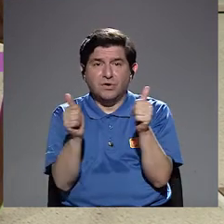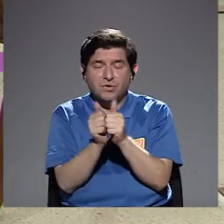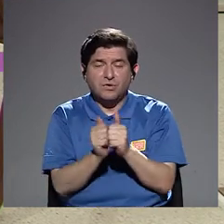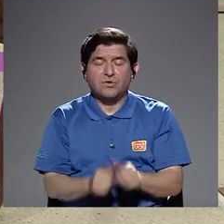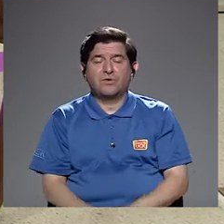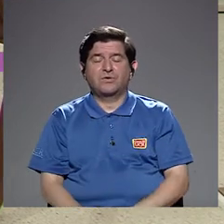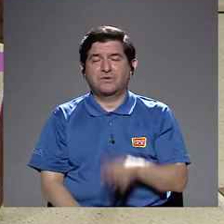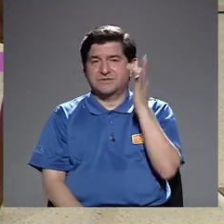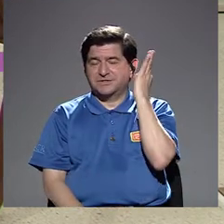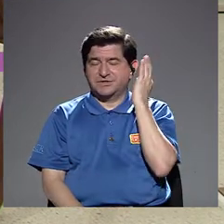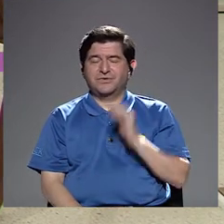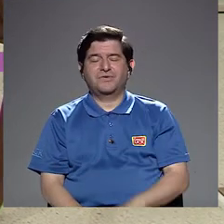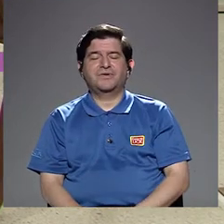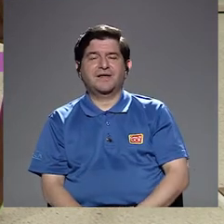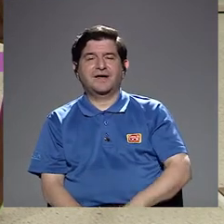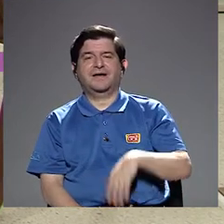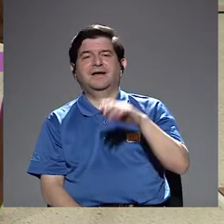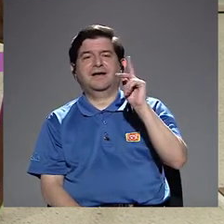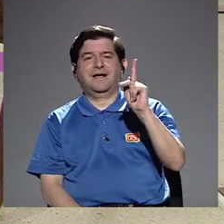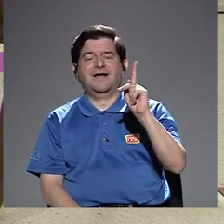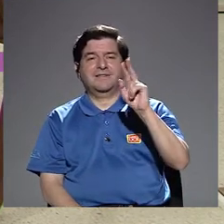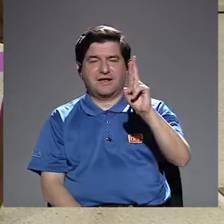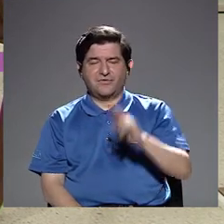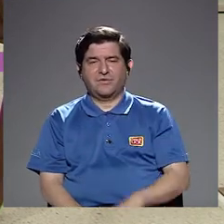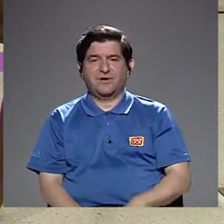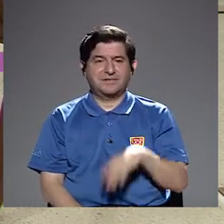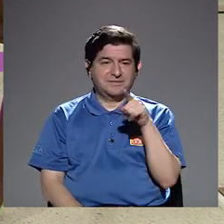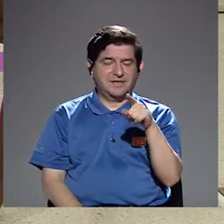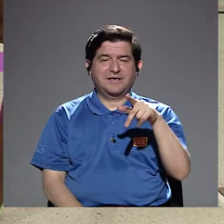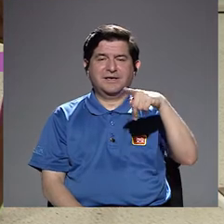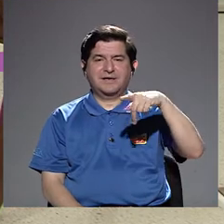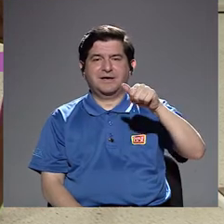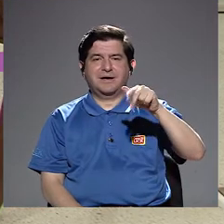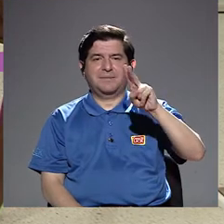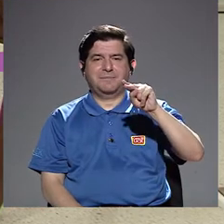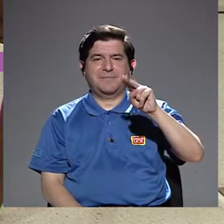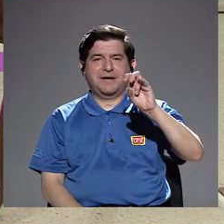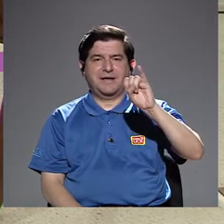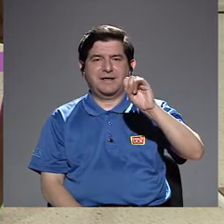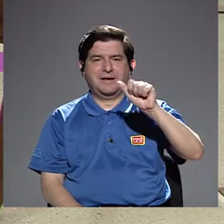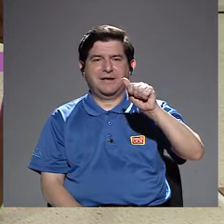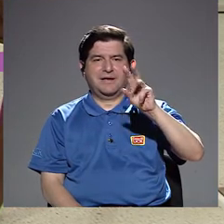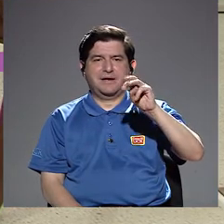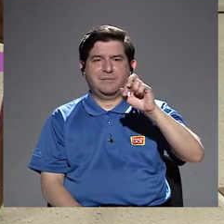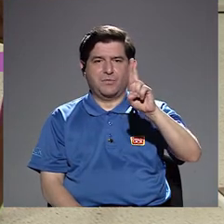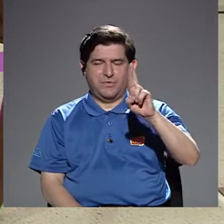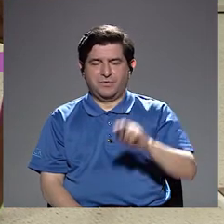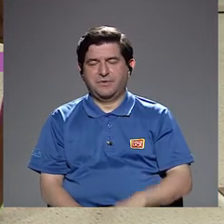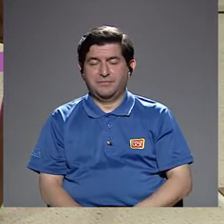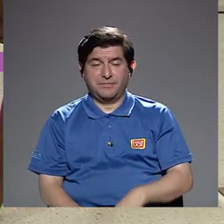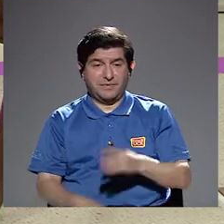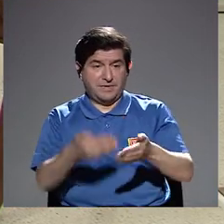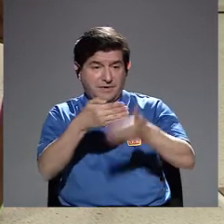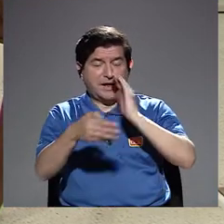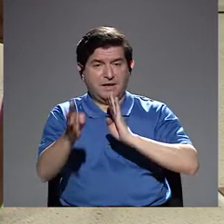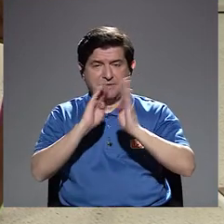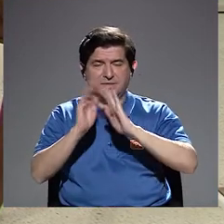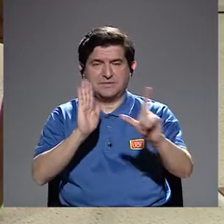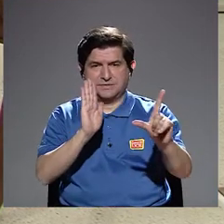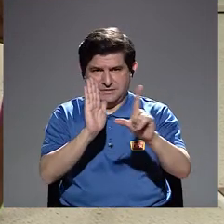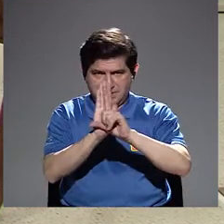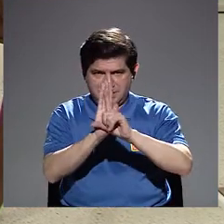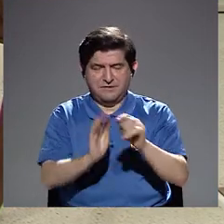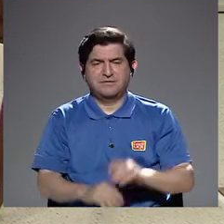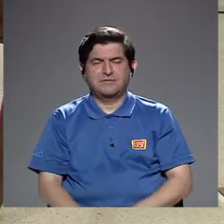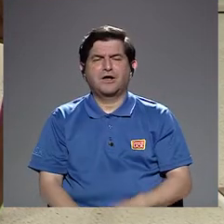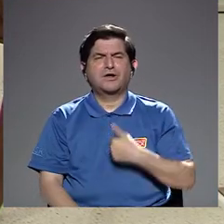la señora Katia Rojas, de Pan y Amor. A propósito, bueno, antes mencionábamos un poquito acerca de, bueno, de la ley, ¿verdad?,